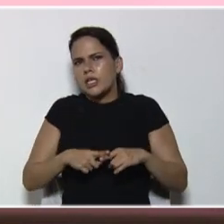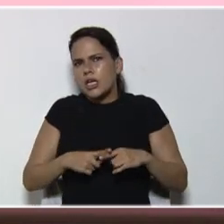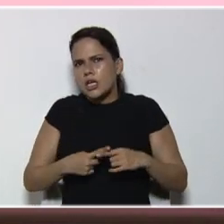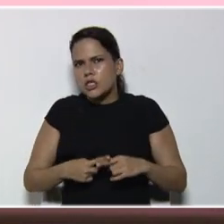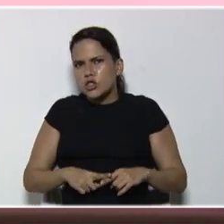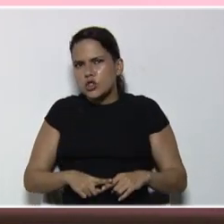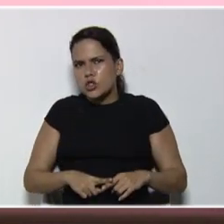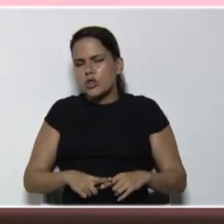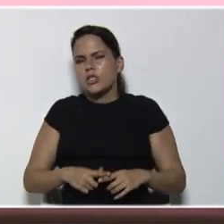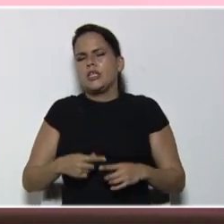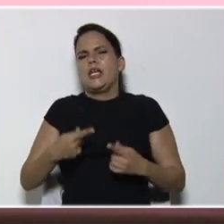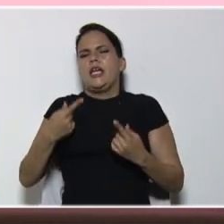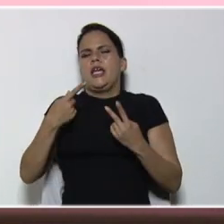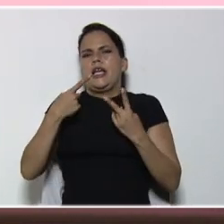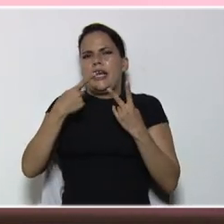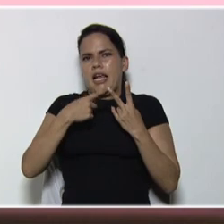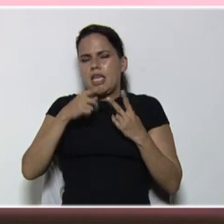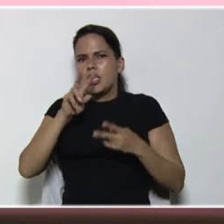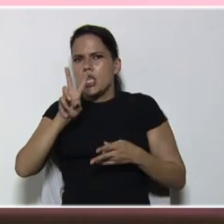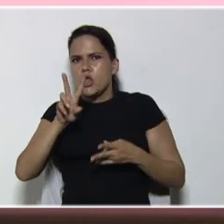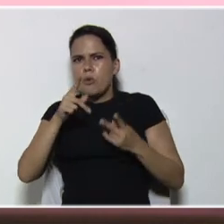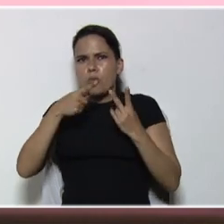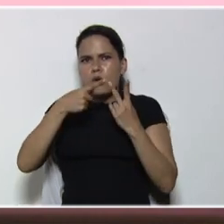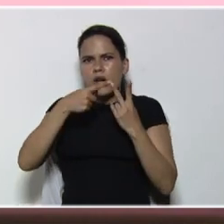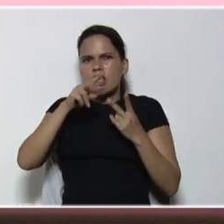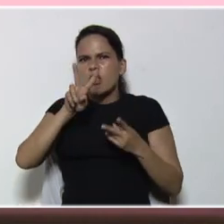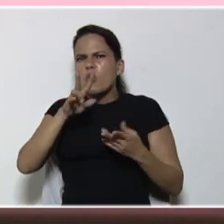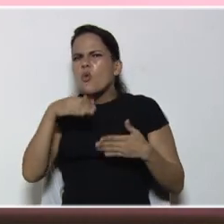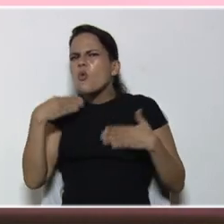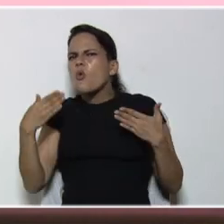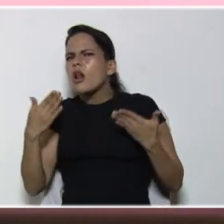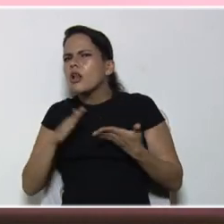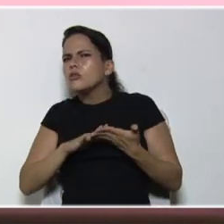entre raíz de 2, por raíz de 2, ¿cuál es su resultado?